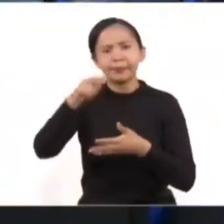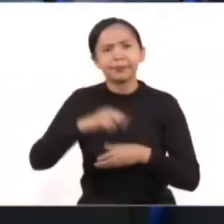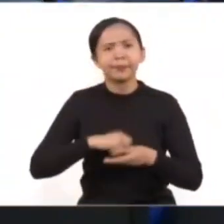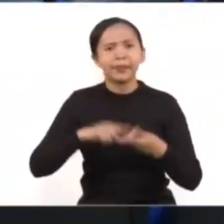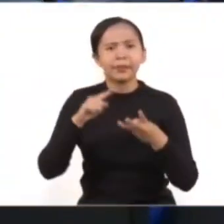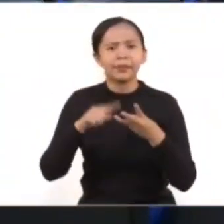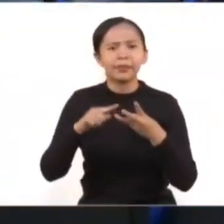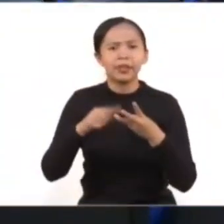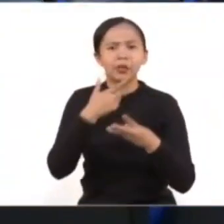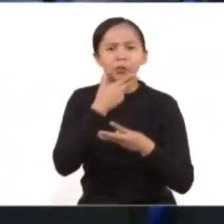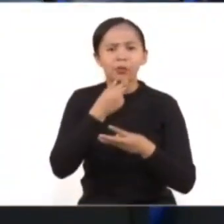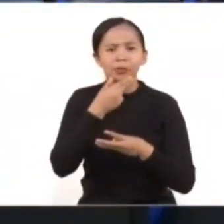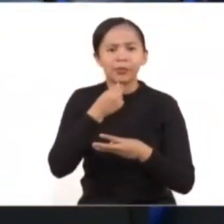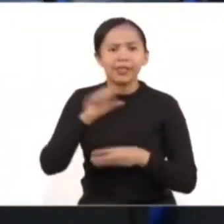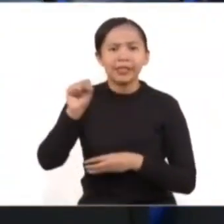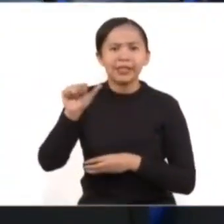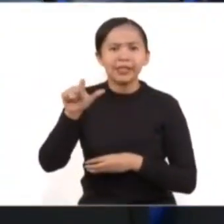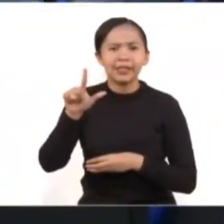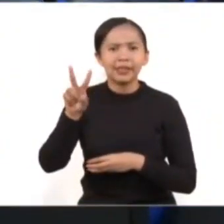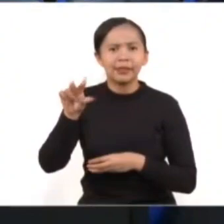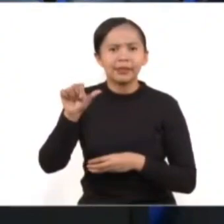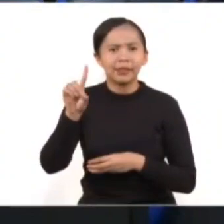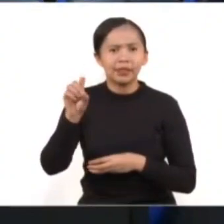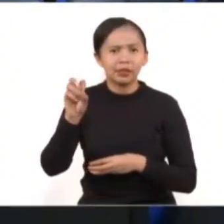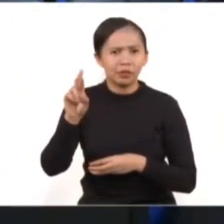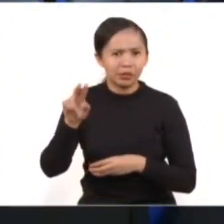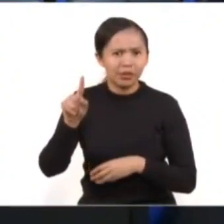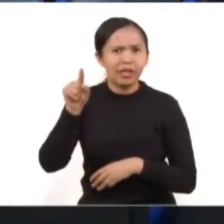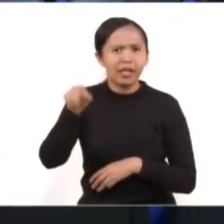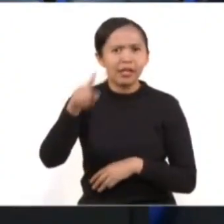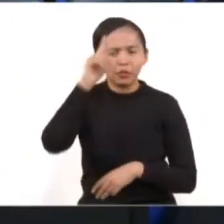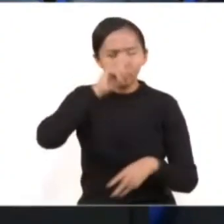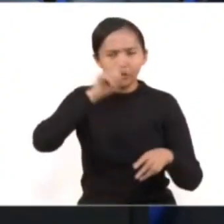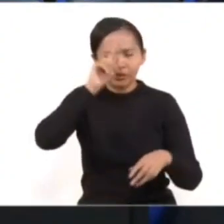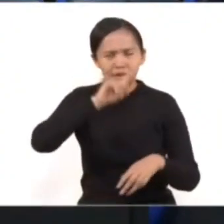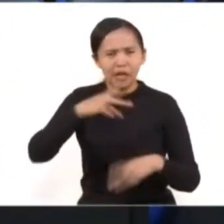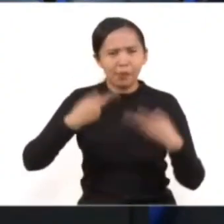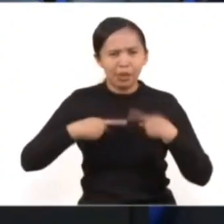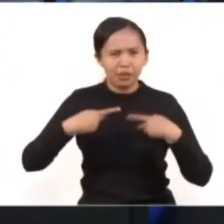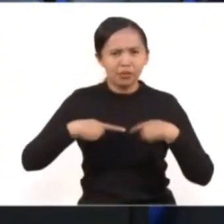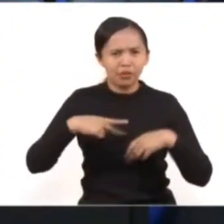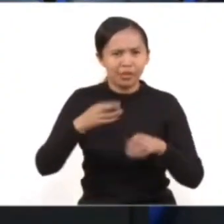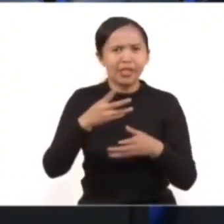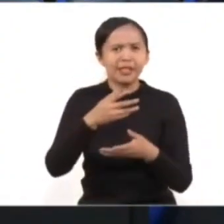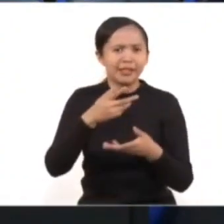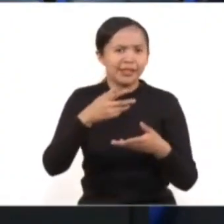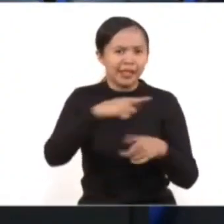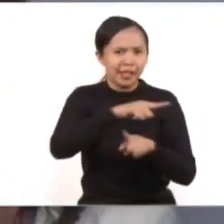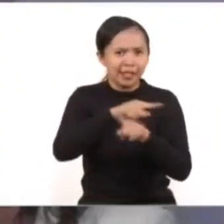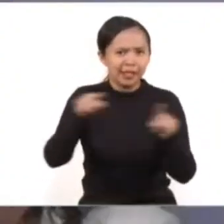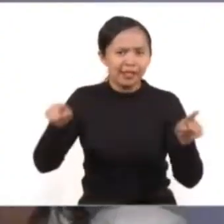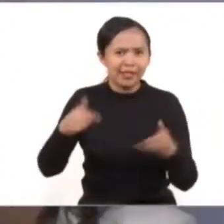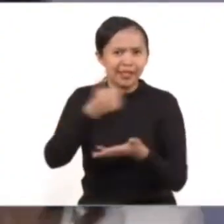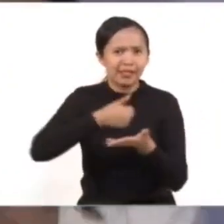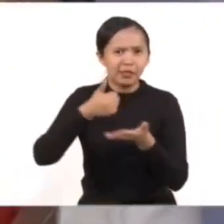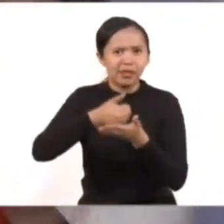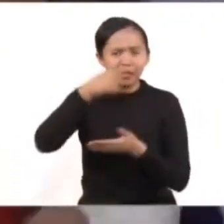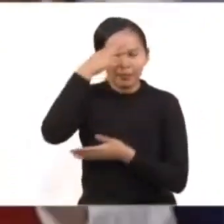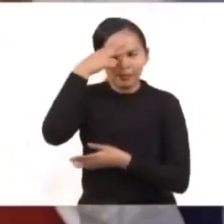El doctor Salvador Guerrero Chipérez, presidente del Consejo Ciudadano para la Seguridad y Justicia en la Ciudad de México.